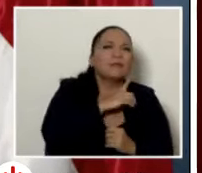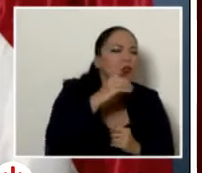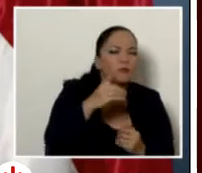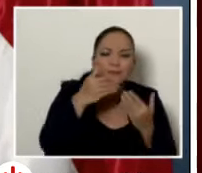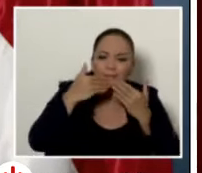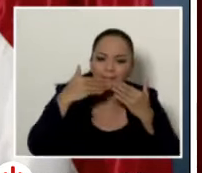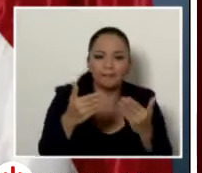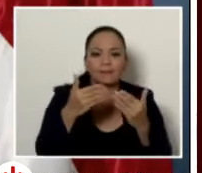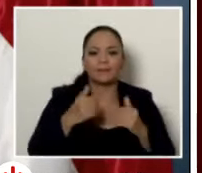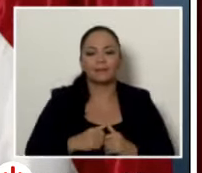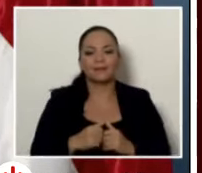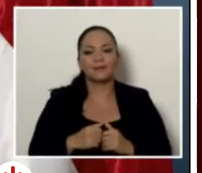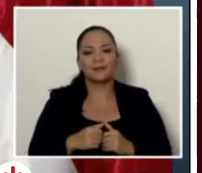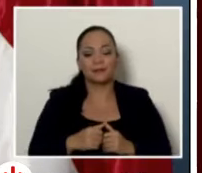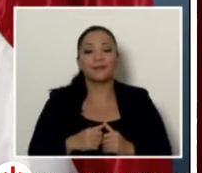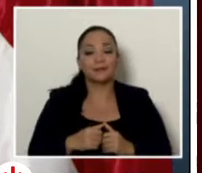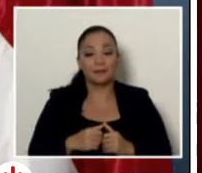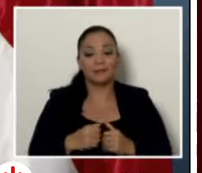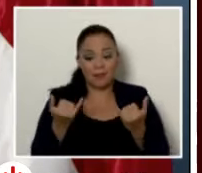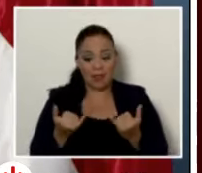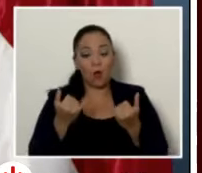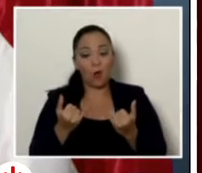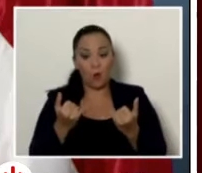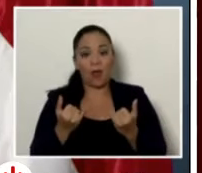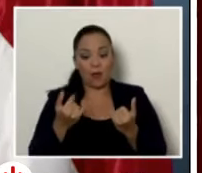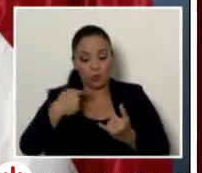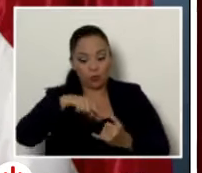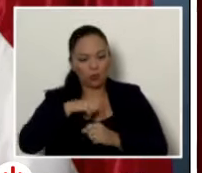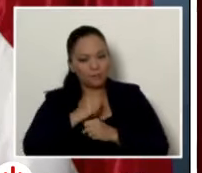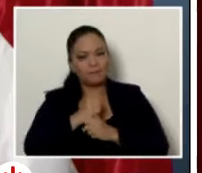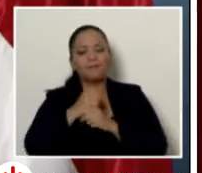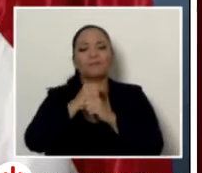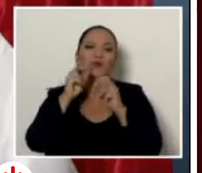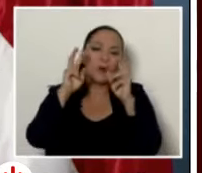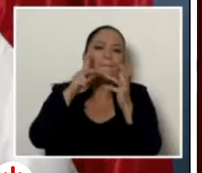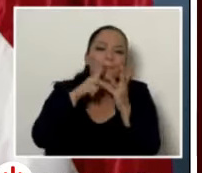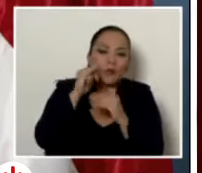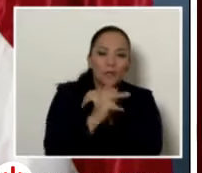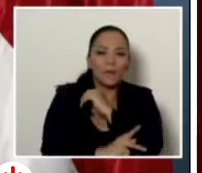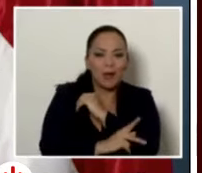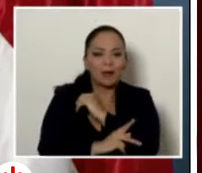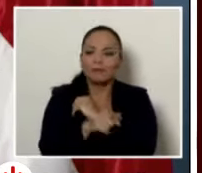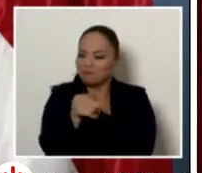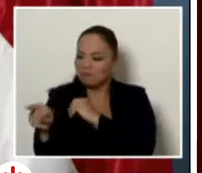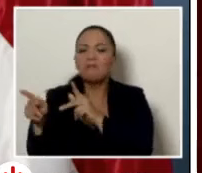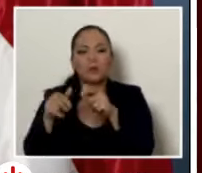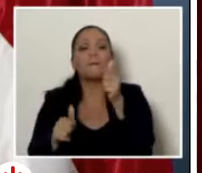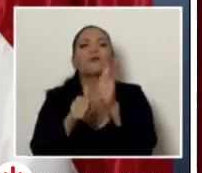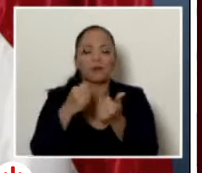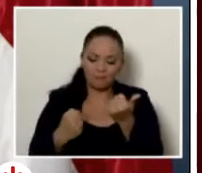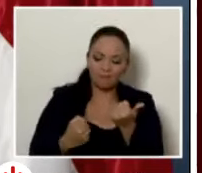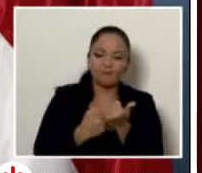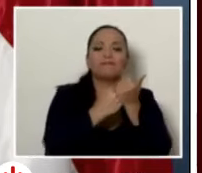que el proyecto país que llevamos encuentra el apoyo de los ciudadanos en grandes